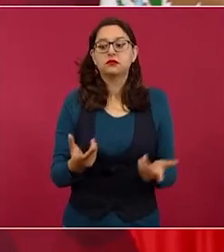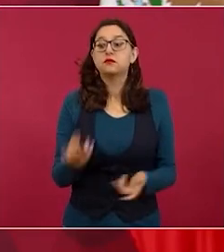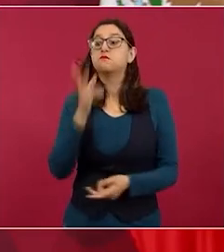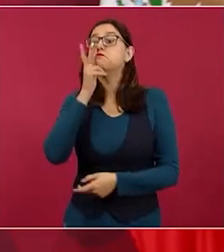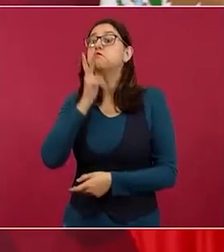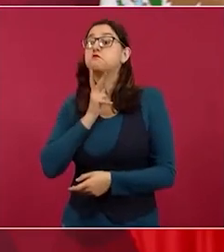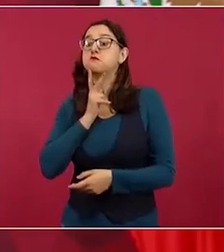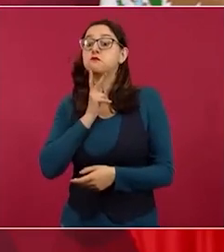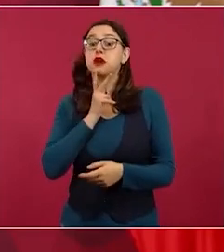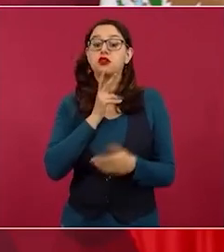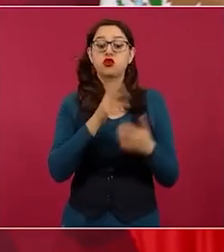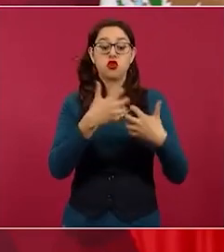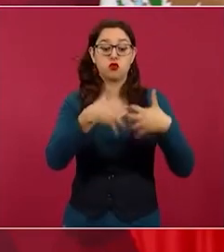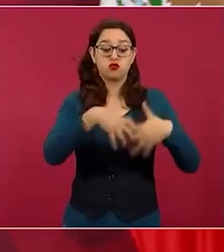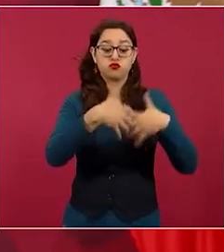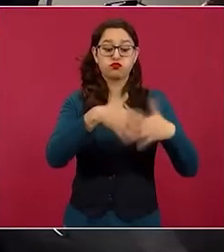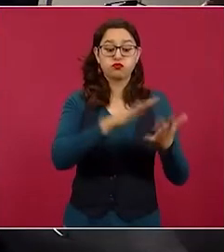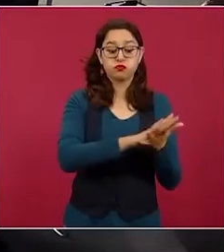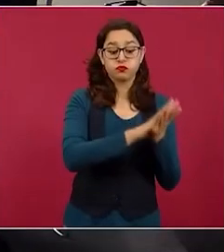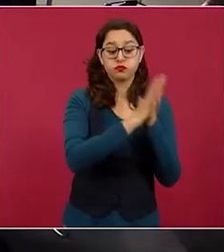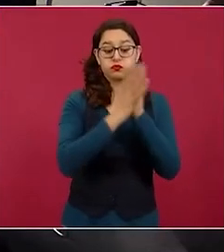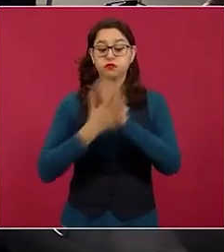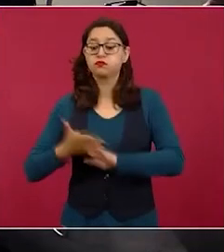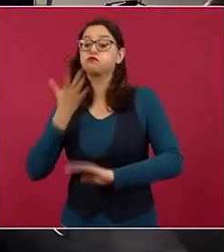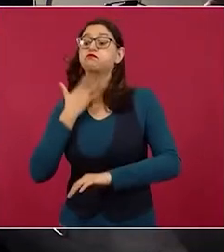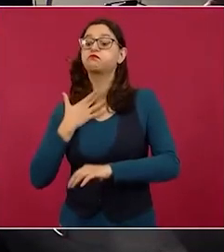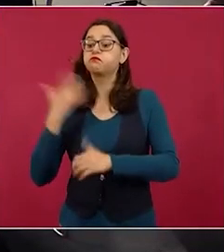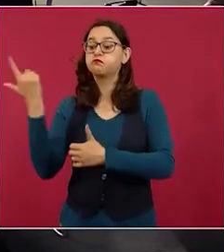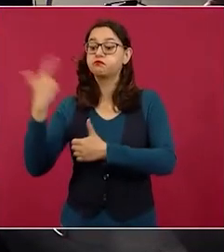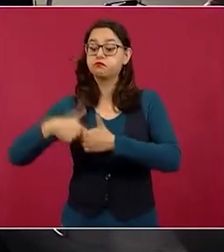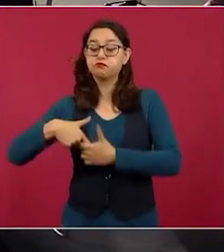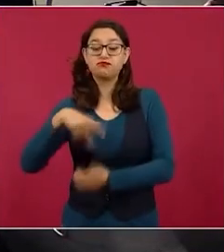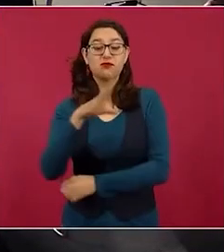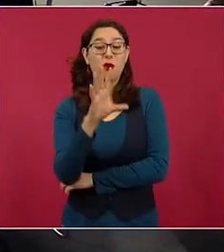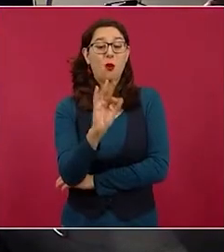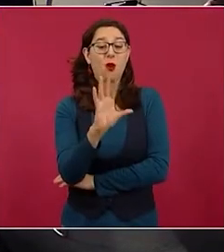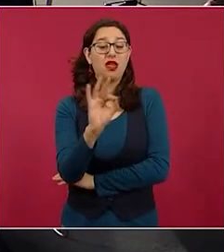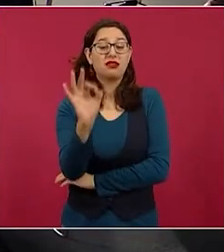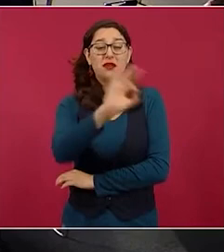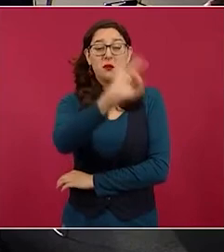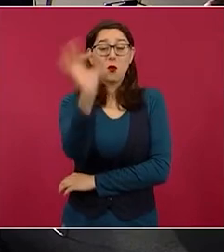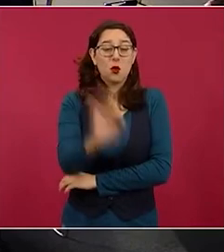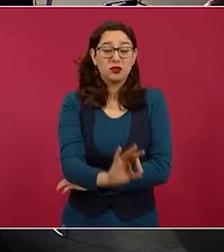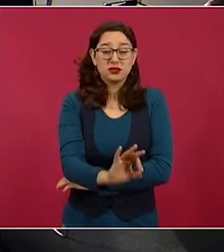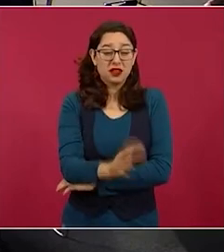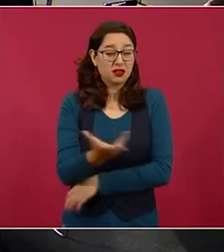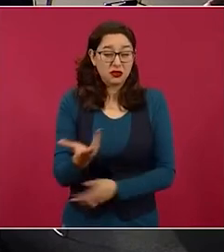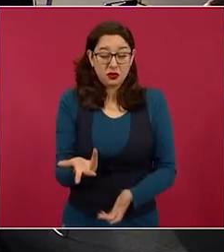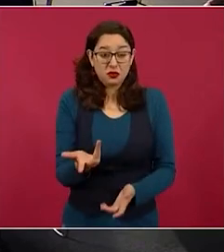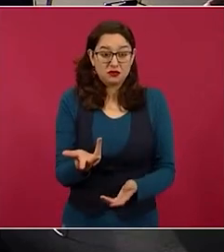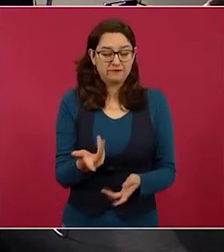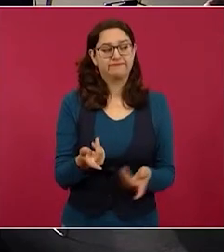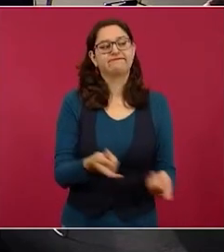crudo del 40%. Entonces, hemos invertido